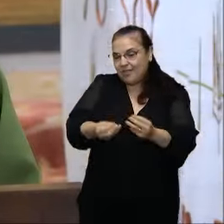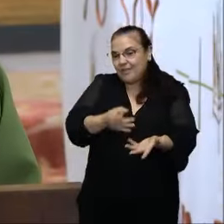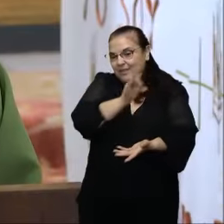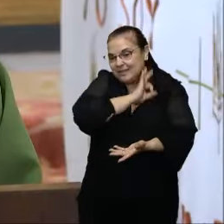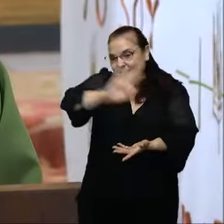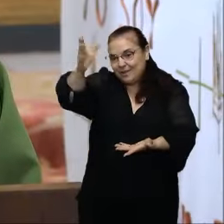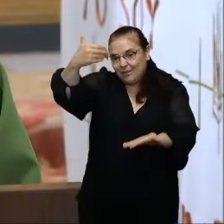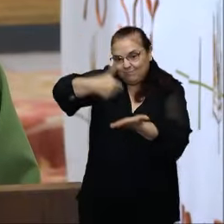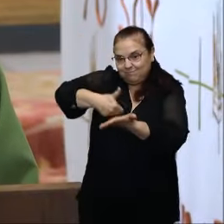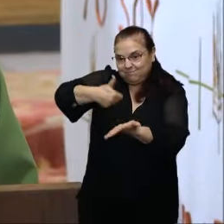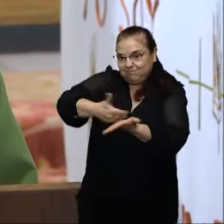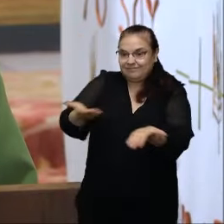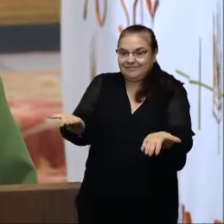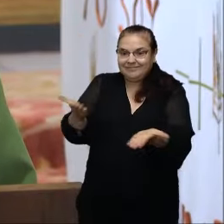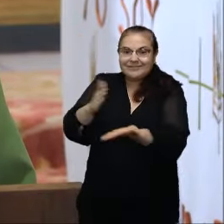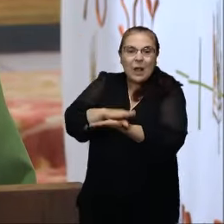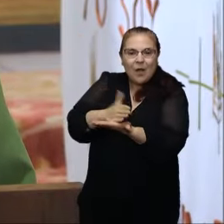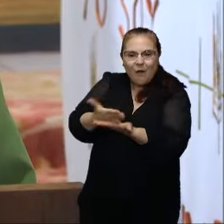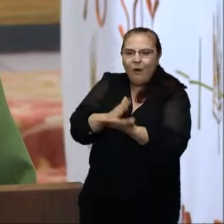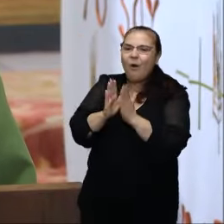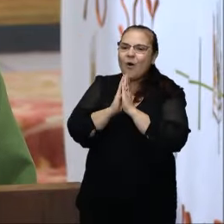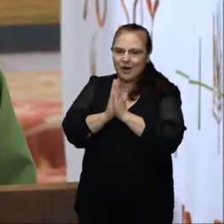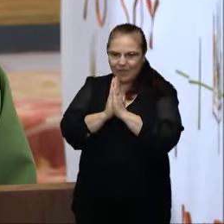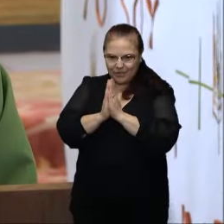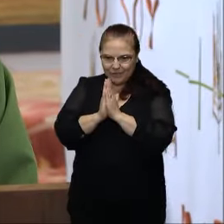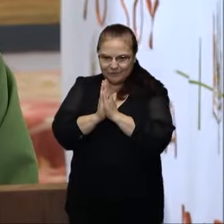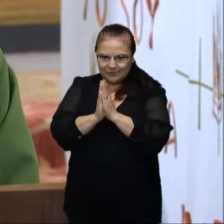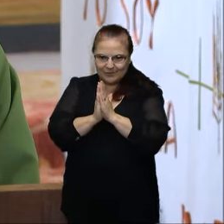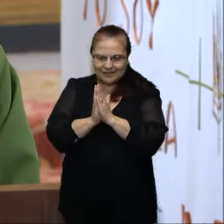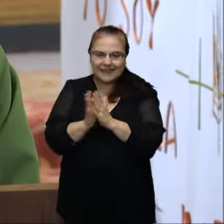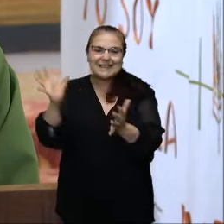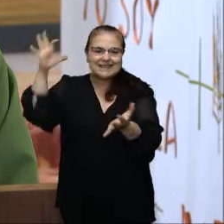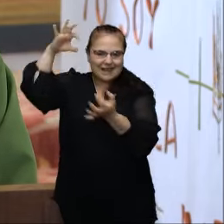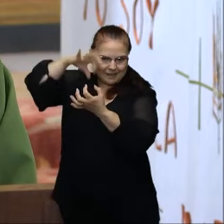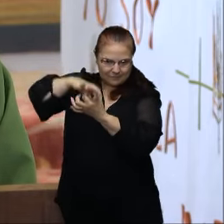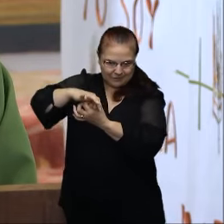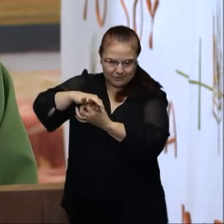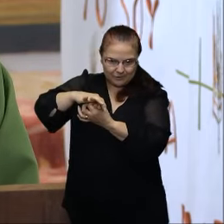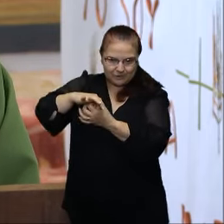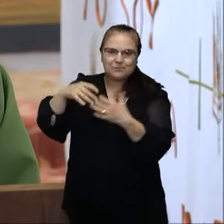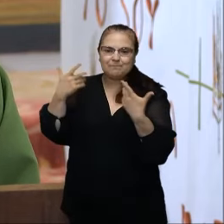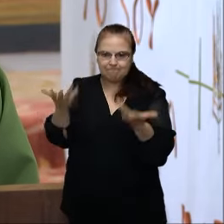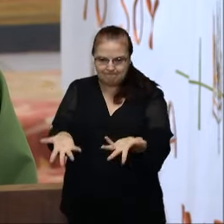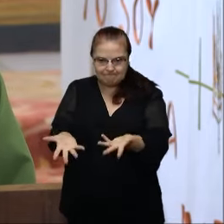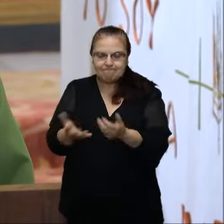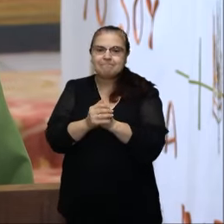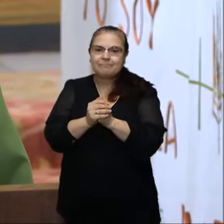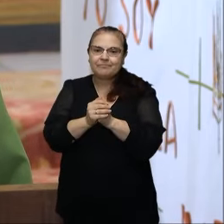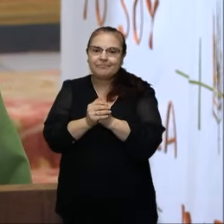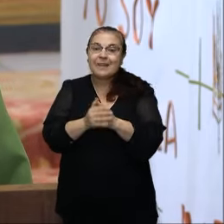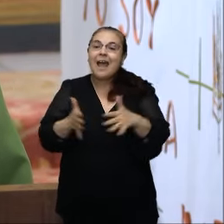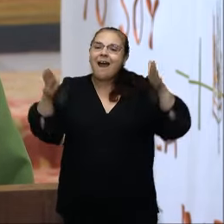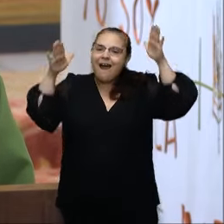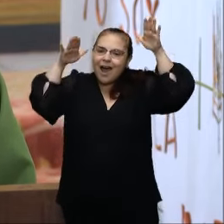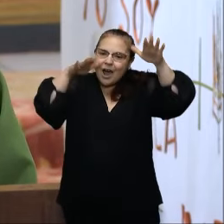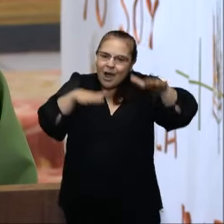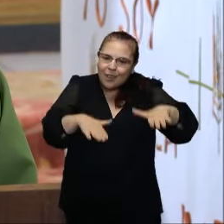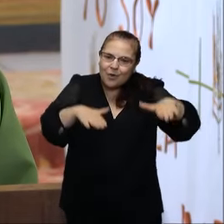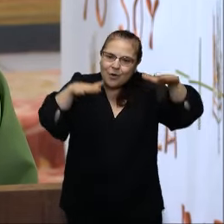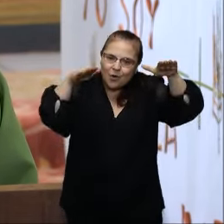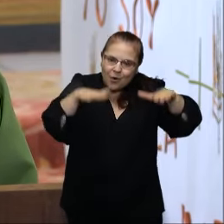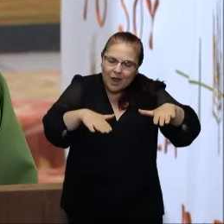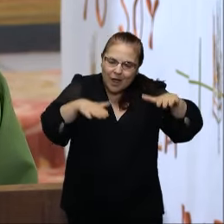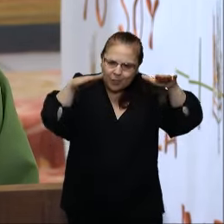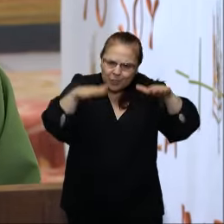nos pida, mediante la oración y los sacramentos. La oración, especialmente, nos insiste el Santo Padre, adorando más